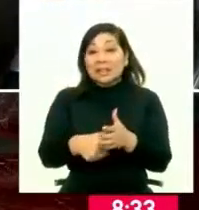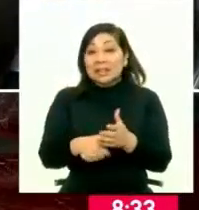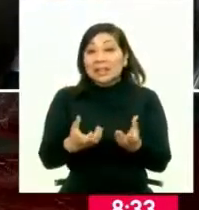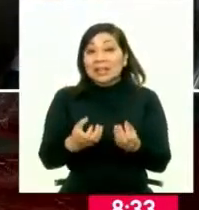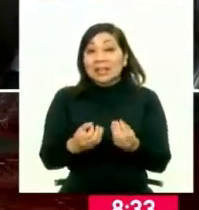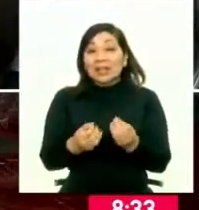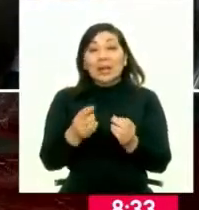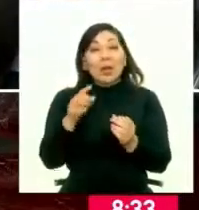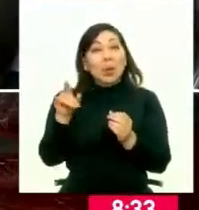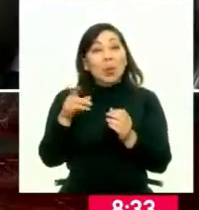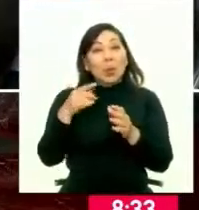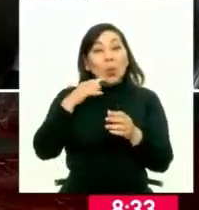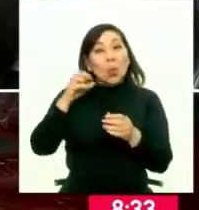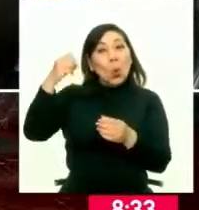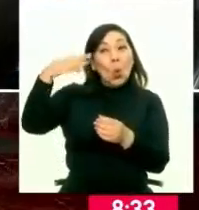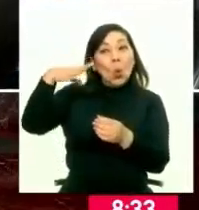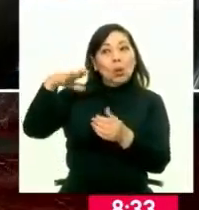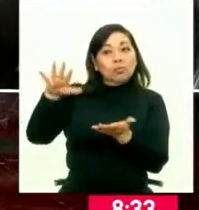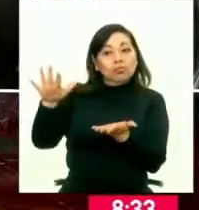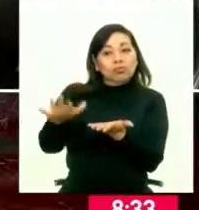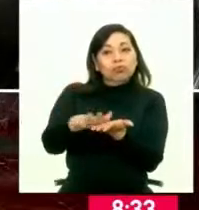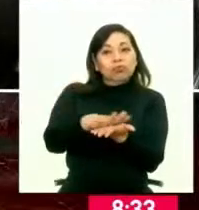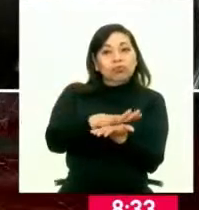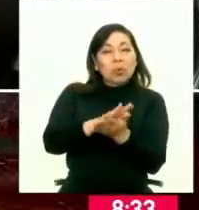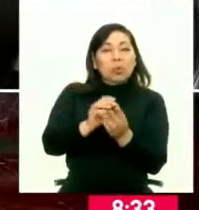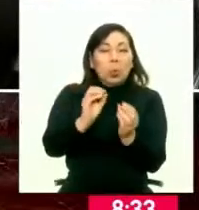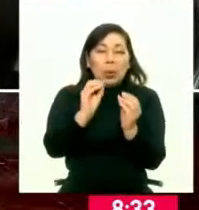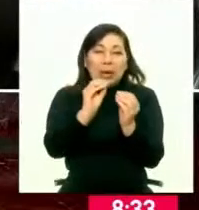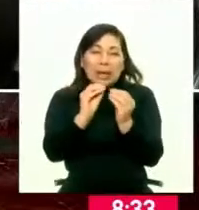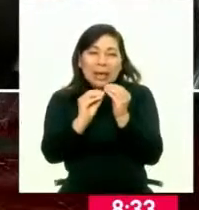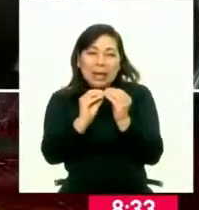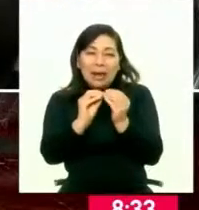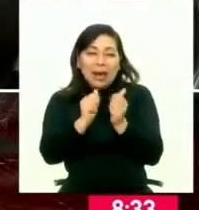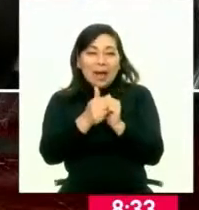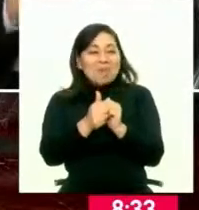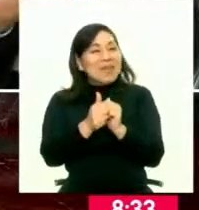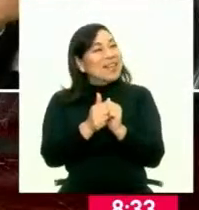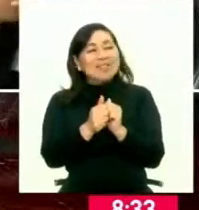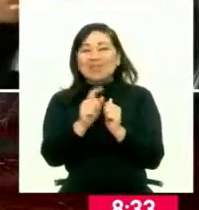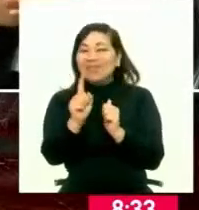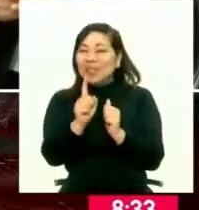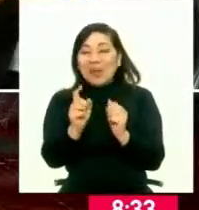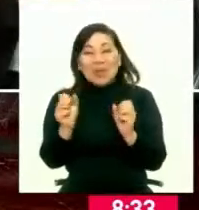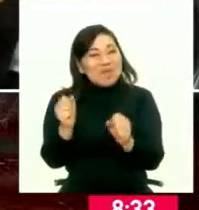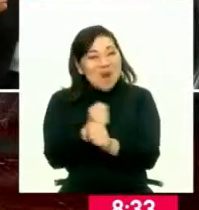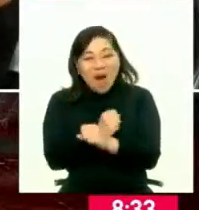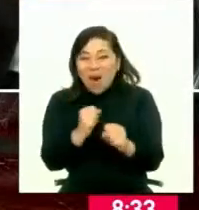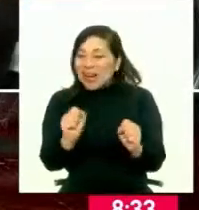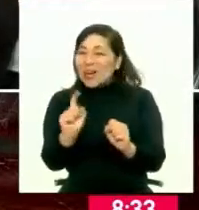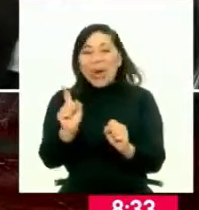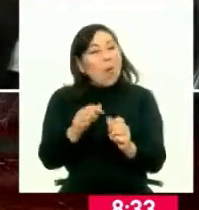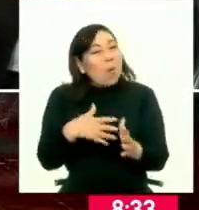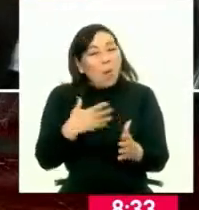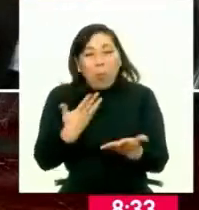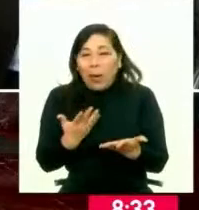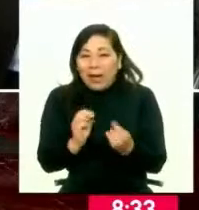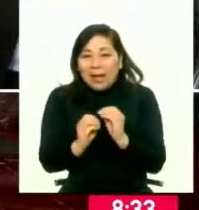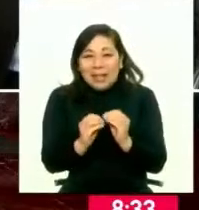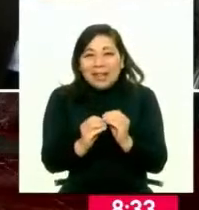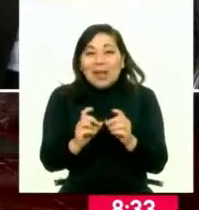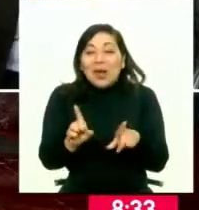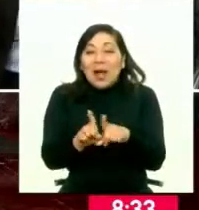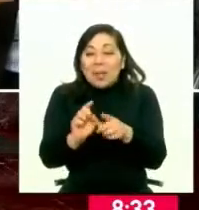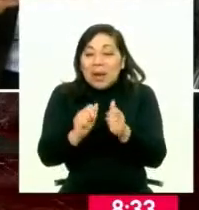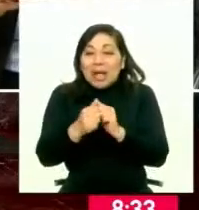imprime como un láser. No está por encima. Entonces, si uno trata de borrar algún dato para cambiarlo, el documento se va a destruir. Al igual que si trata de modificar el chip.